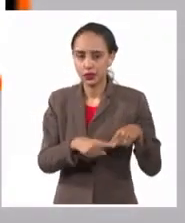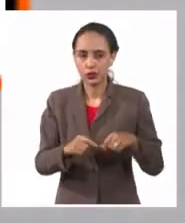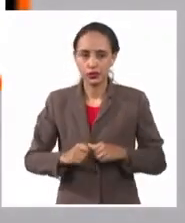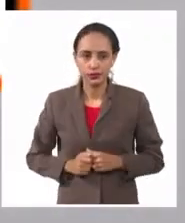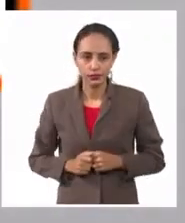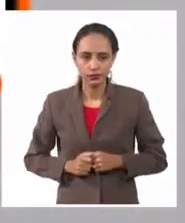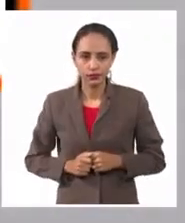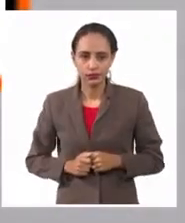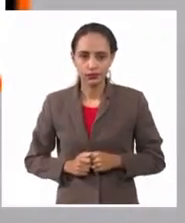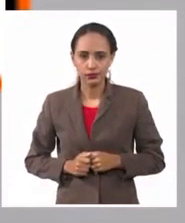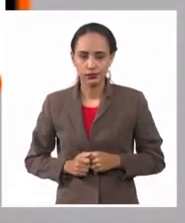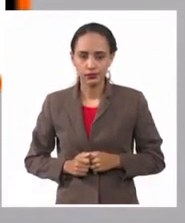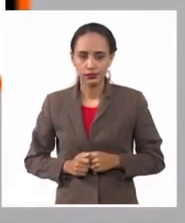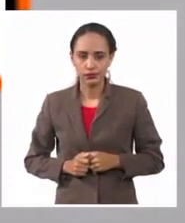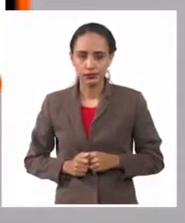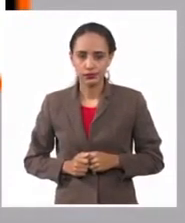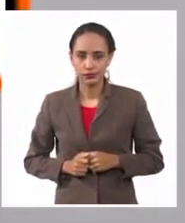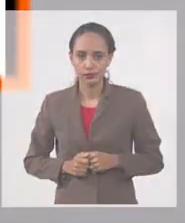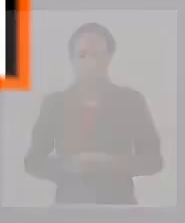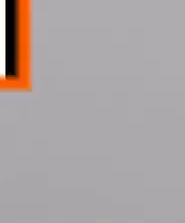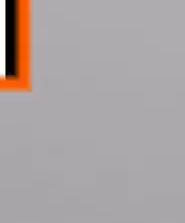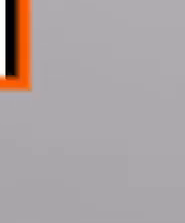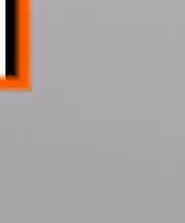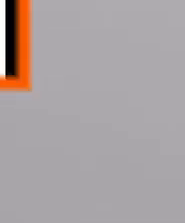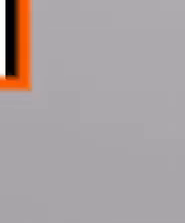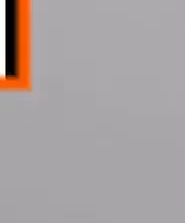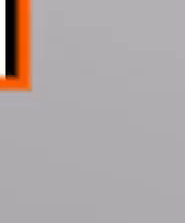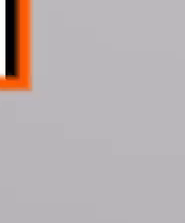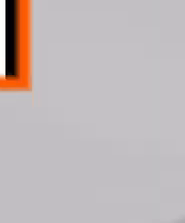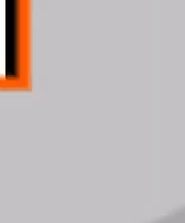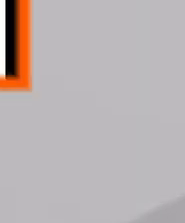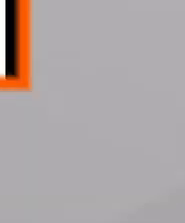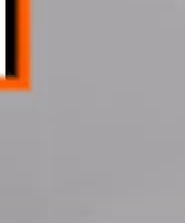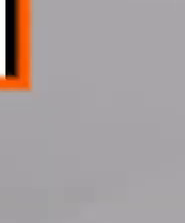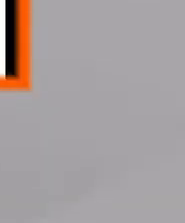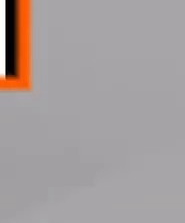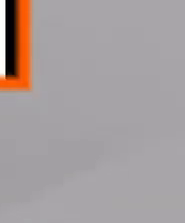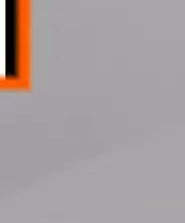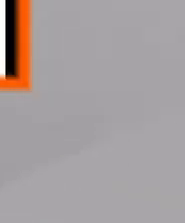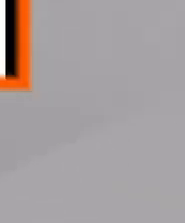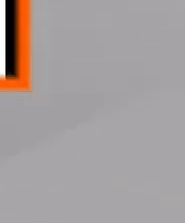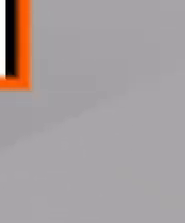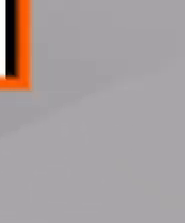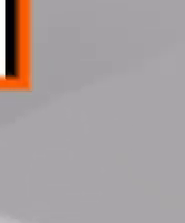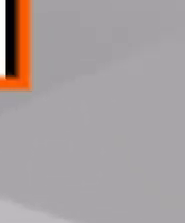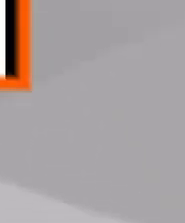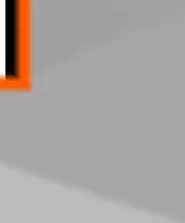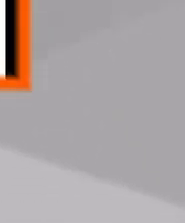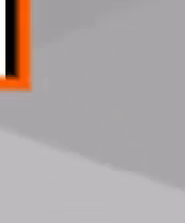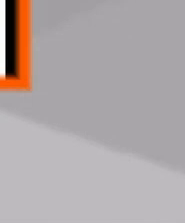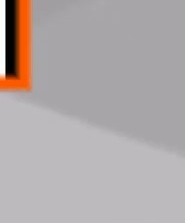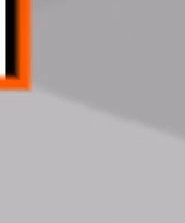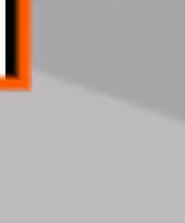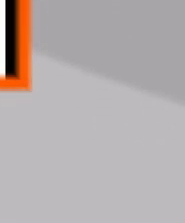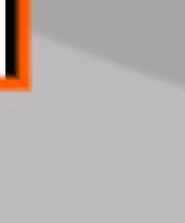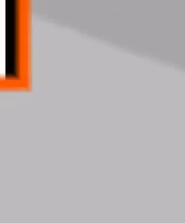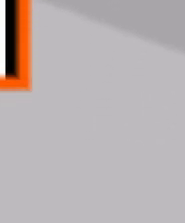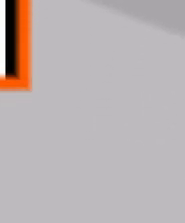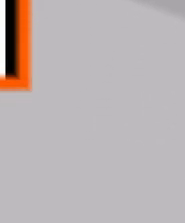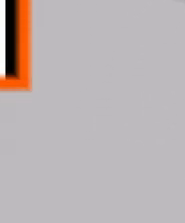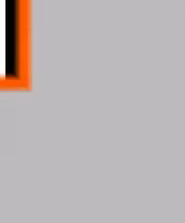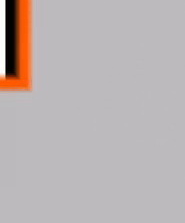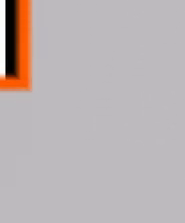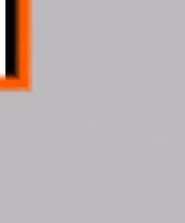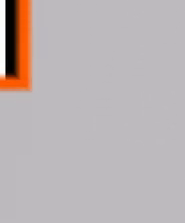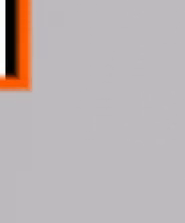cantidad y variadas son palabras clave en esta nueva norma, que las voy a explicar posteriormente cuando lleguemos a las reglas